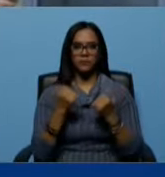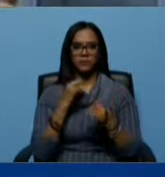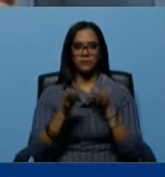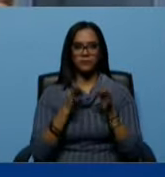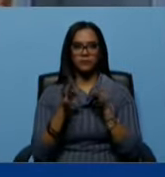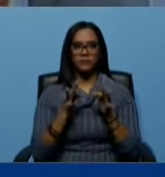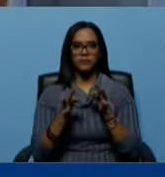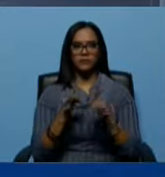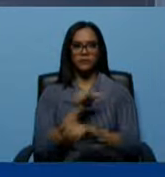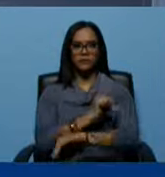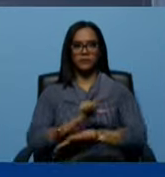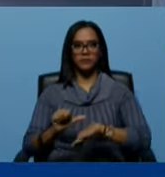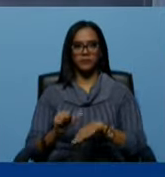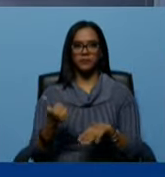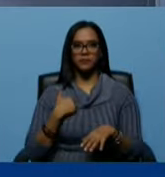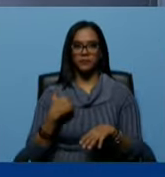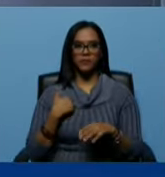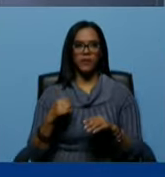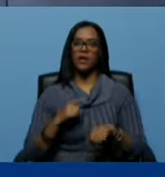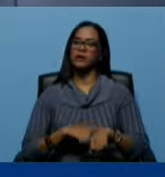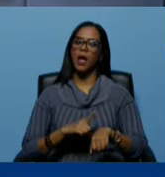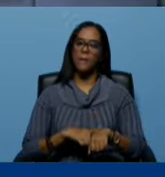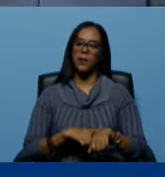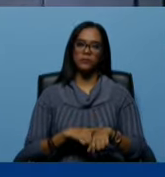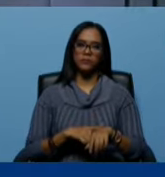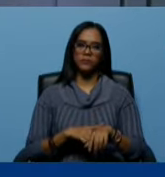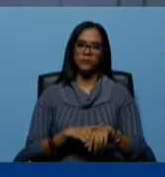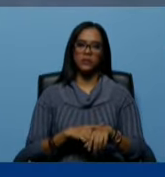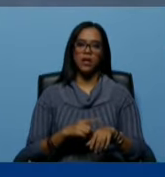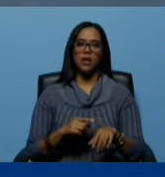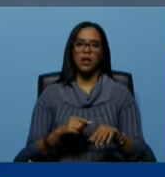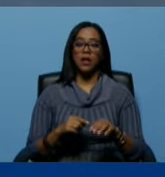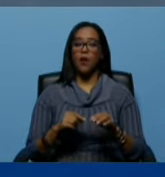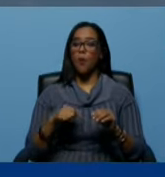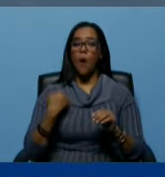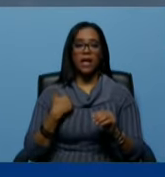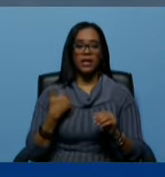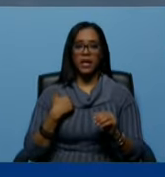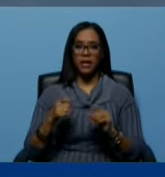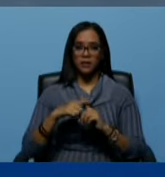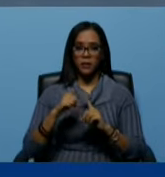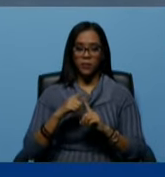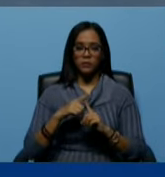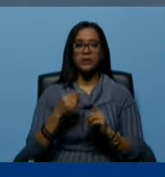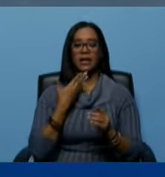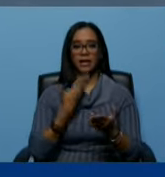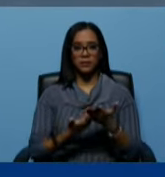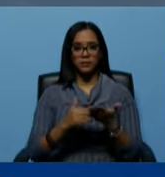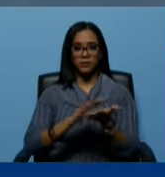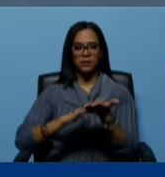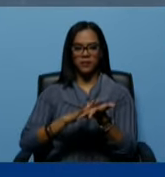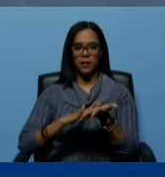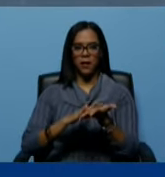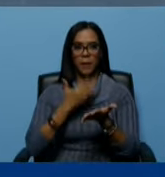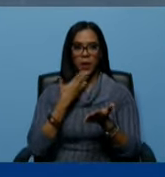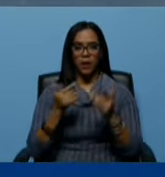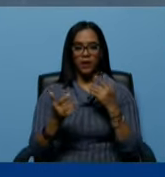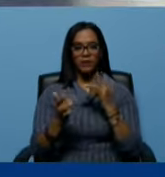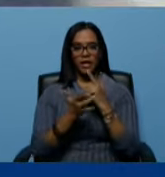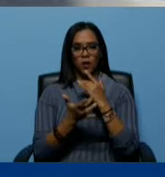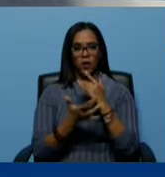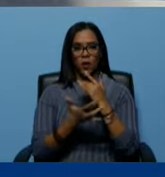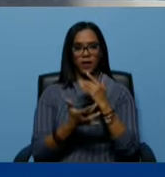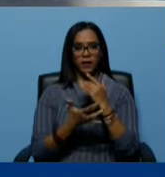con cirugías de cualquier tipo de complejidad. Gracias a estas reformas y a la mejora tecnológica que tenemos en estos